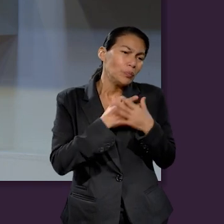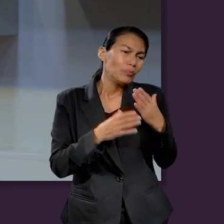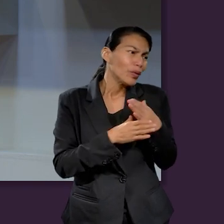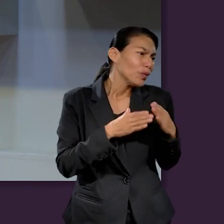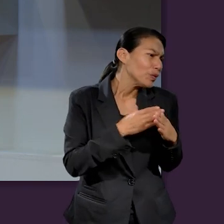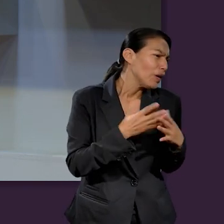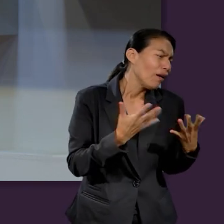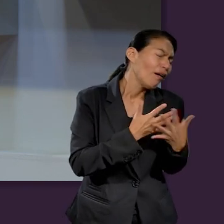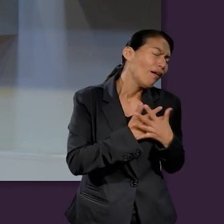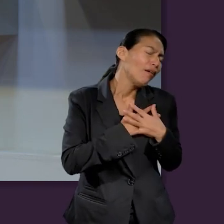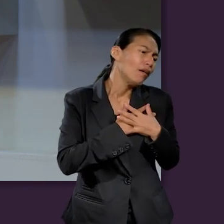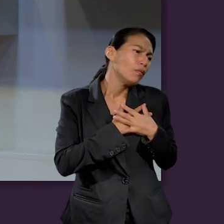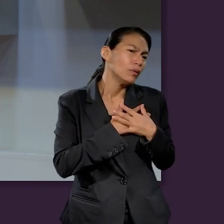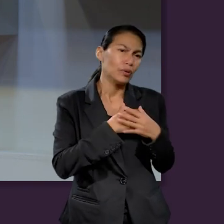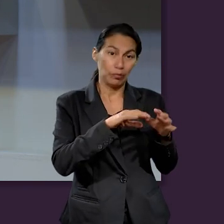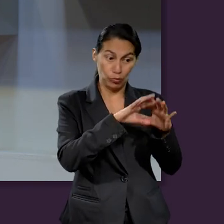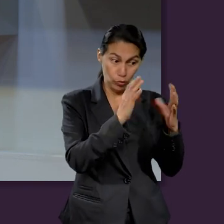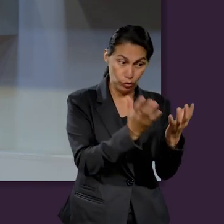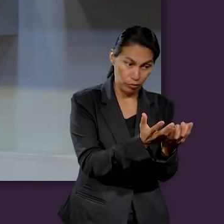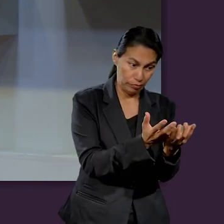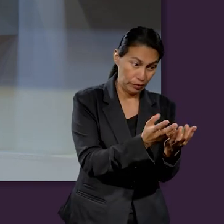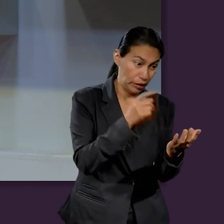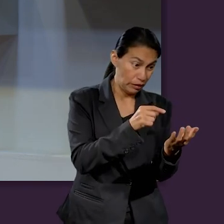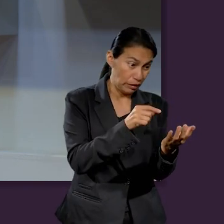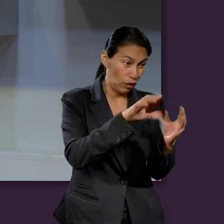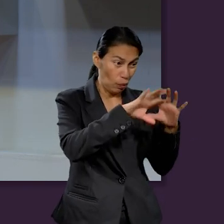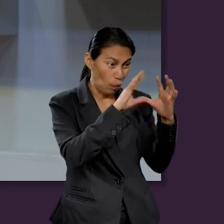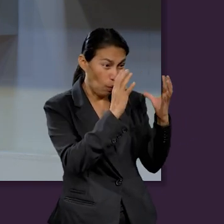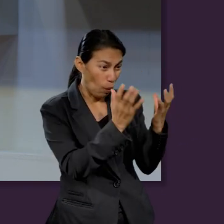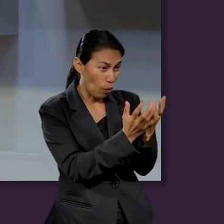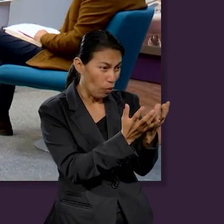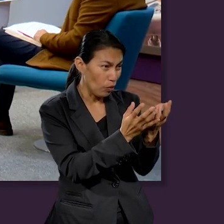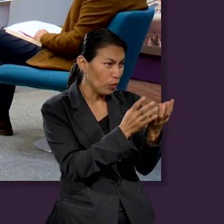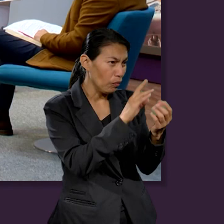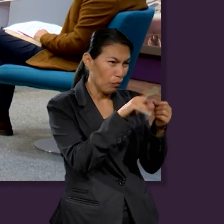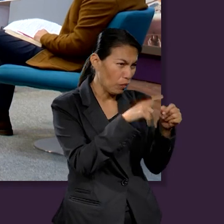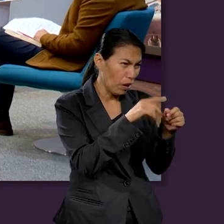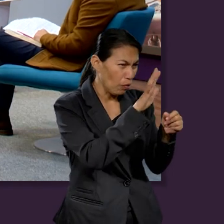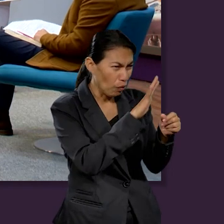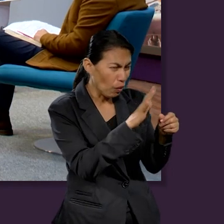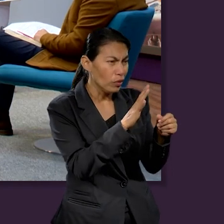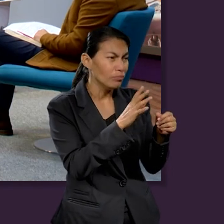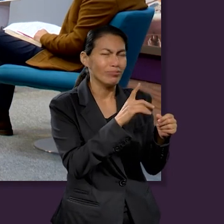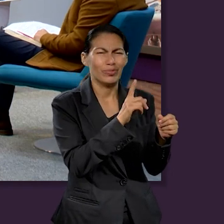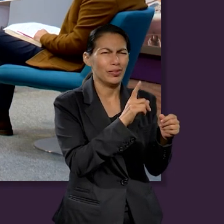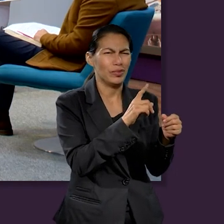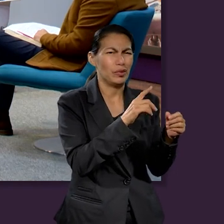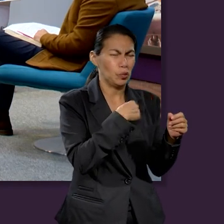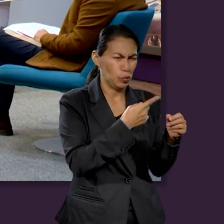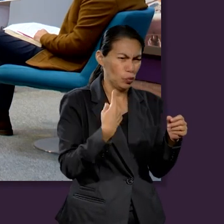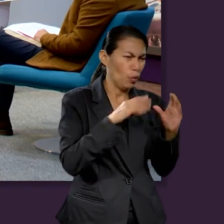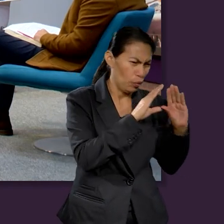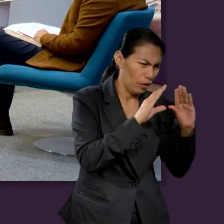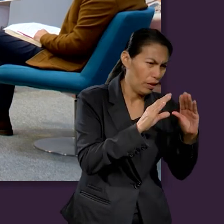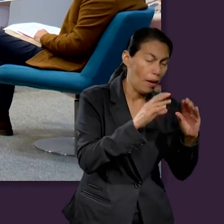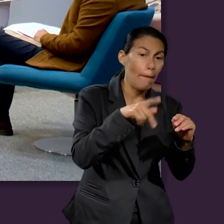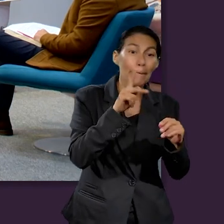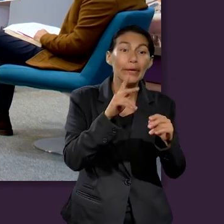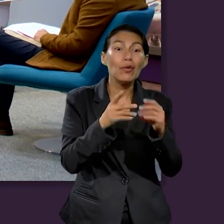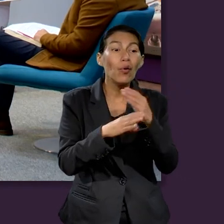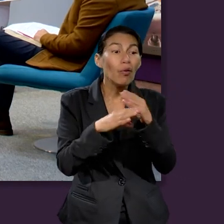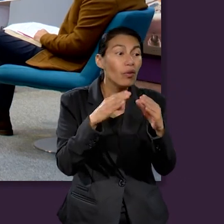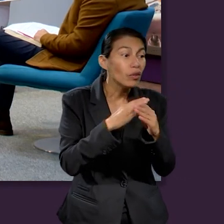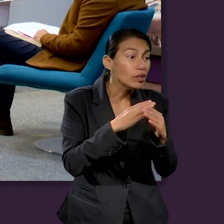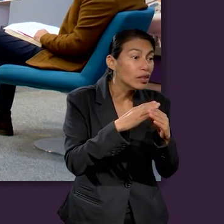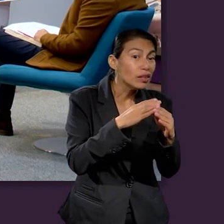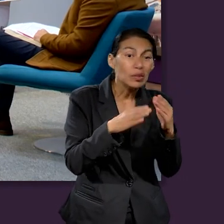creemos que quizás una limitante grande para nosotros es que a veces amamos mucho el mundo, ¿no? Y quizás no el mundo como planeta, ¿no? Porque si no lo cuidaríamos, ¿no? Me